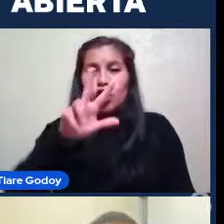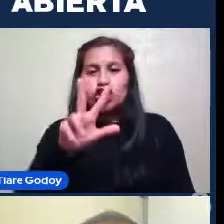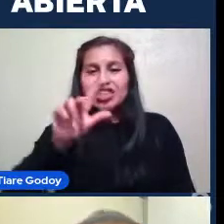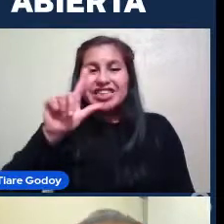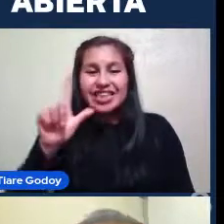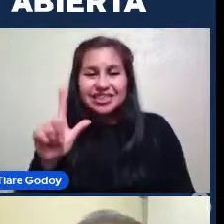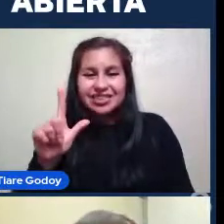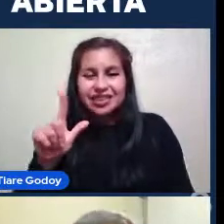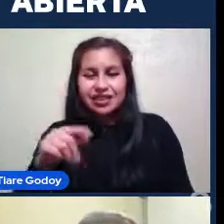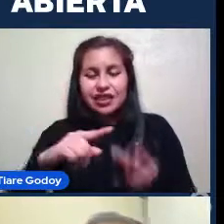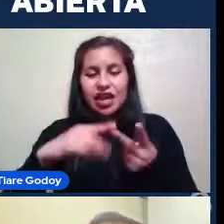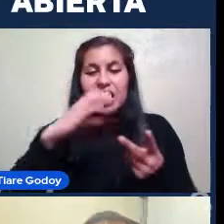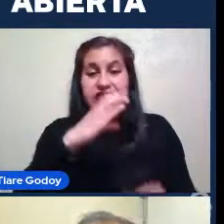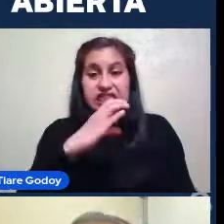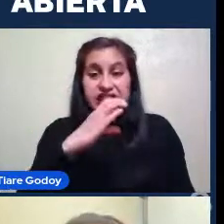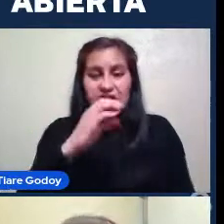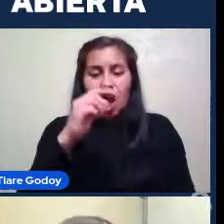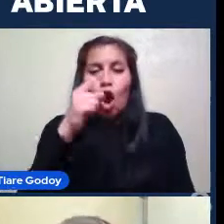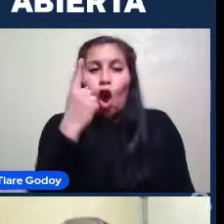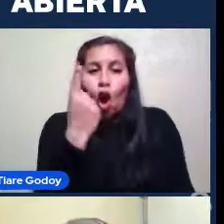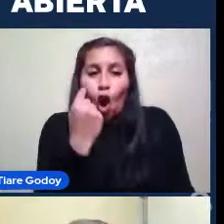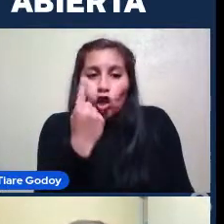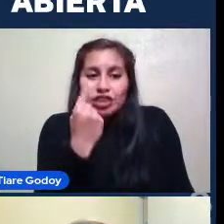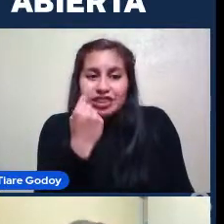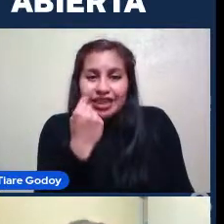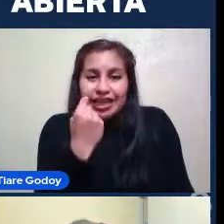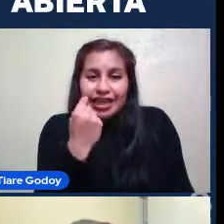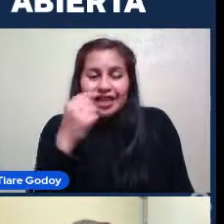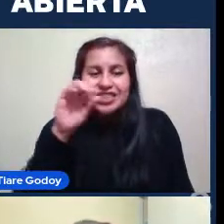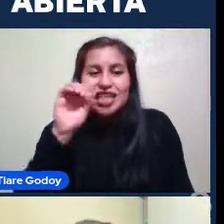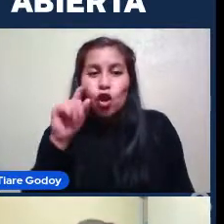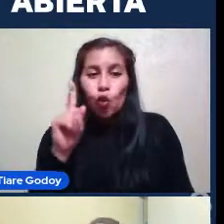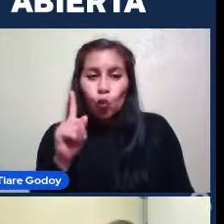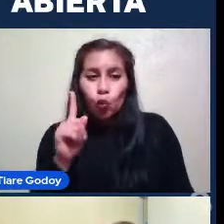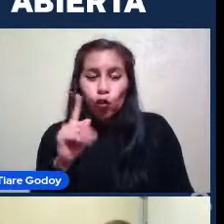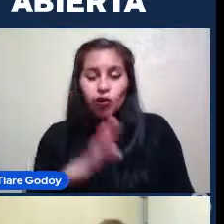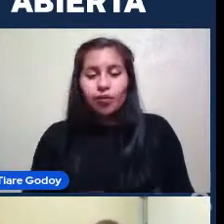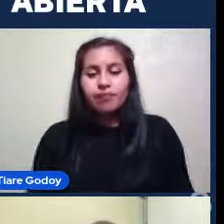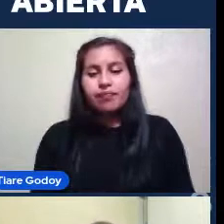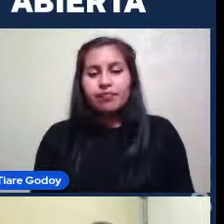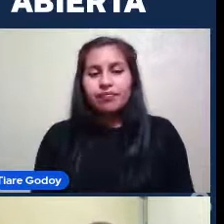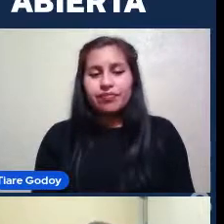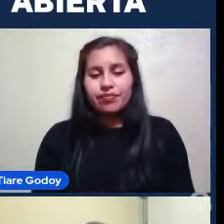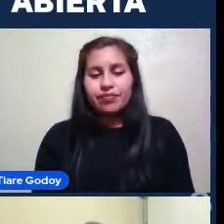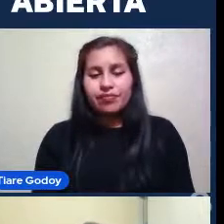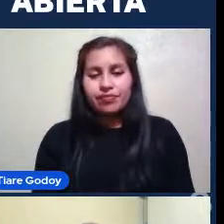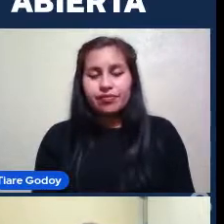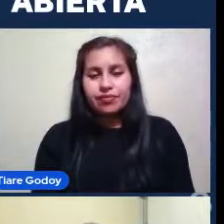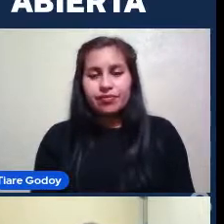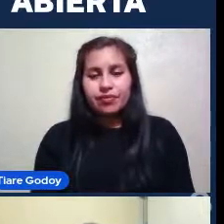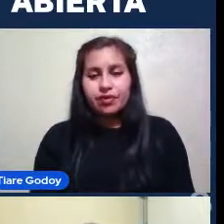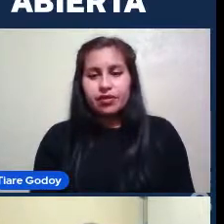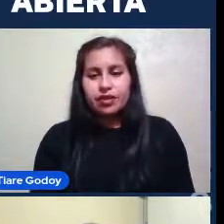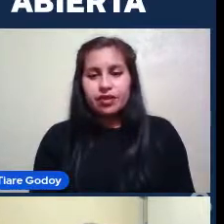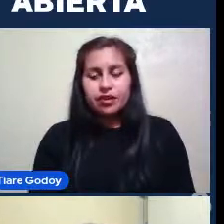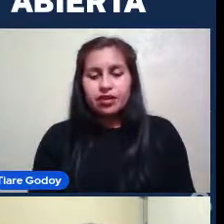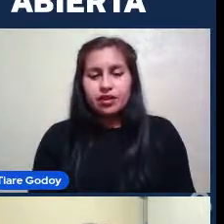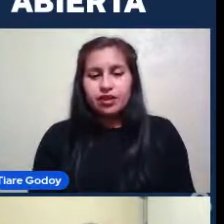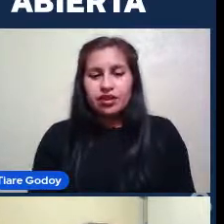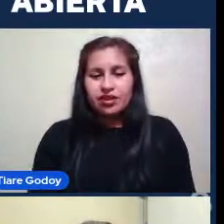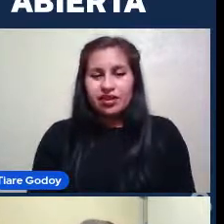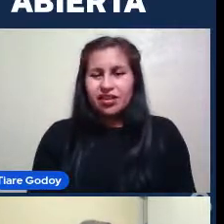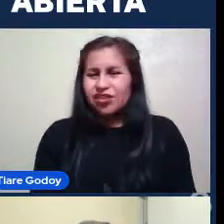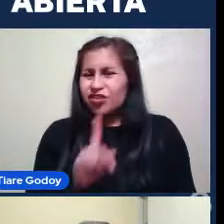1101 Y M87 Son nombres De catálogos Bien No Nos sale a cuenta O no conviene Tener